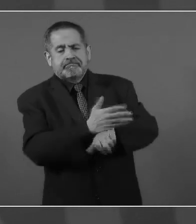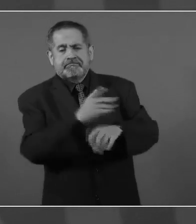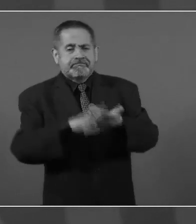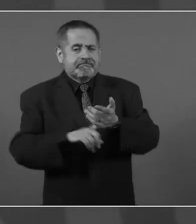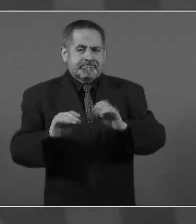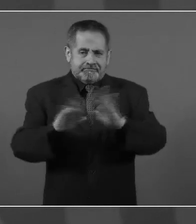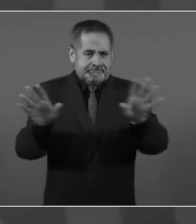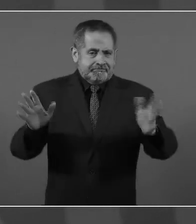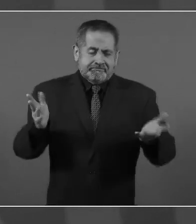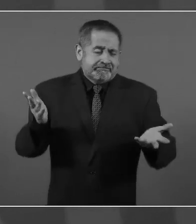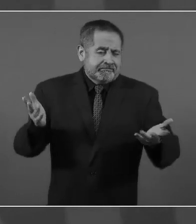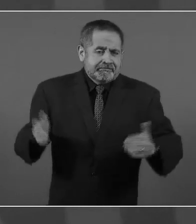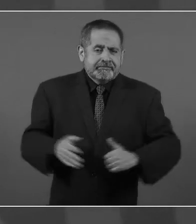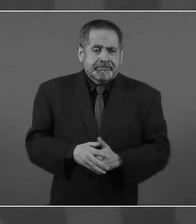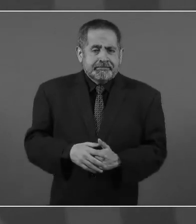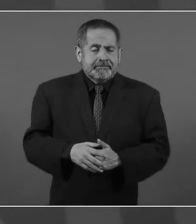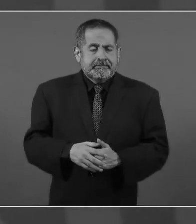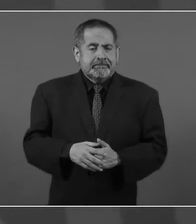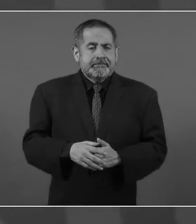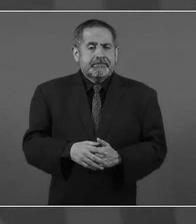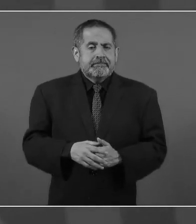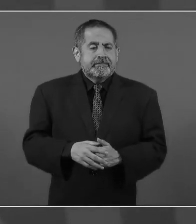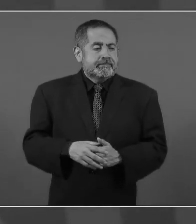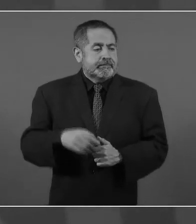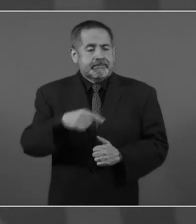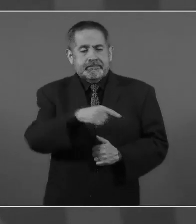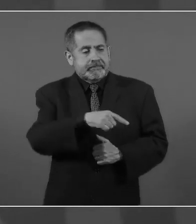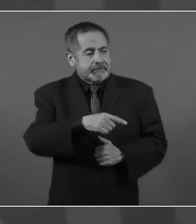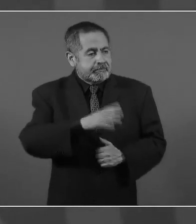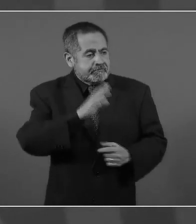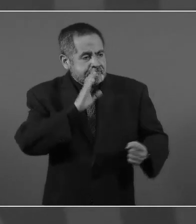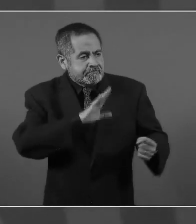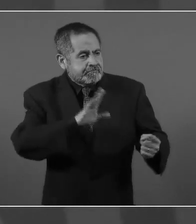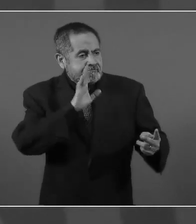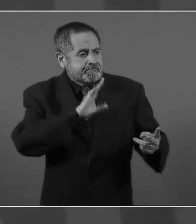por su mal proceder.